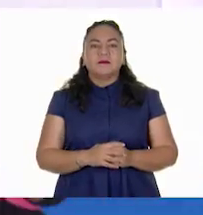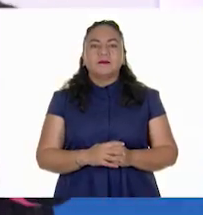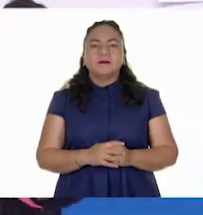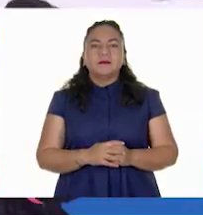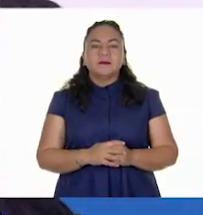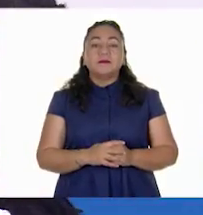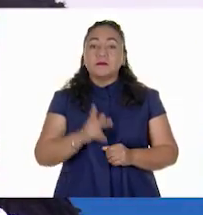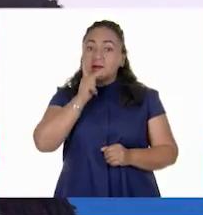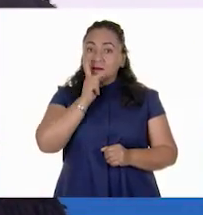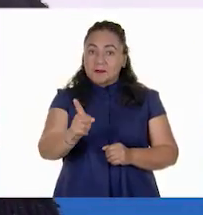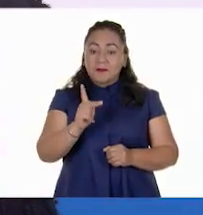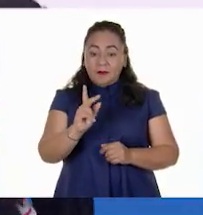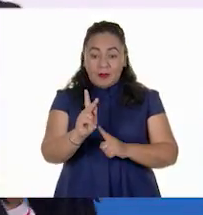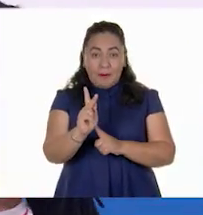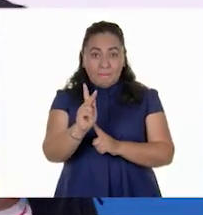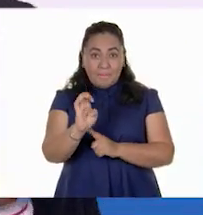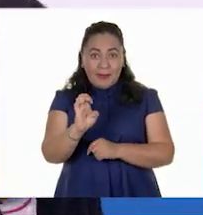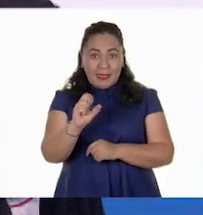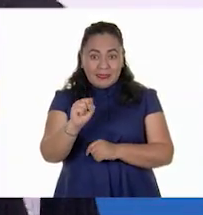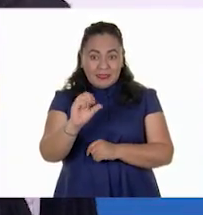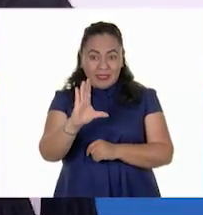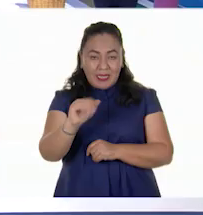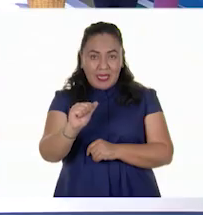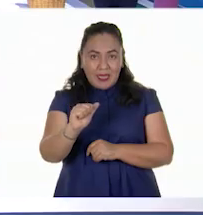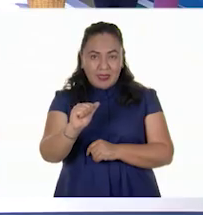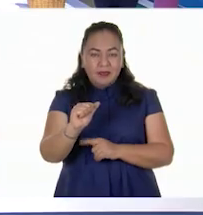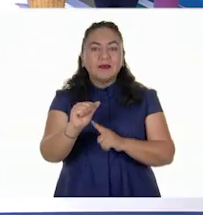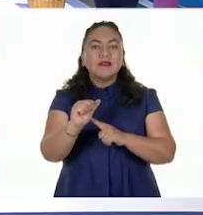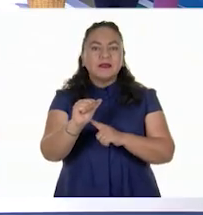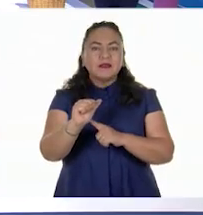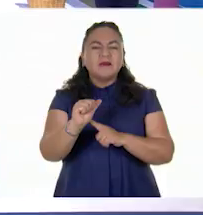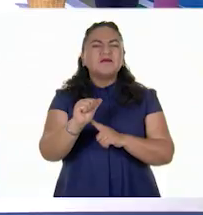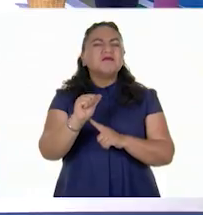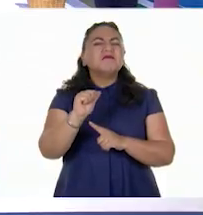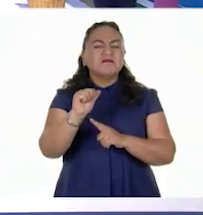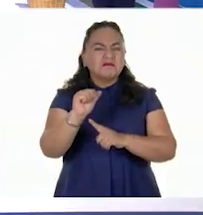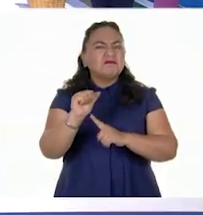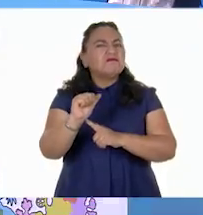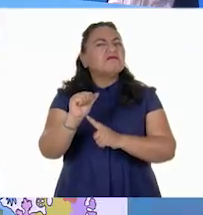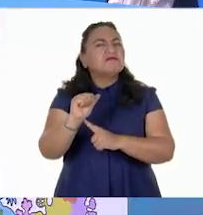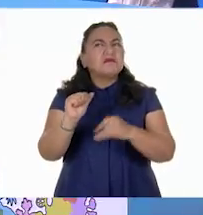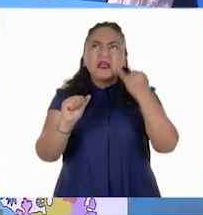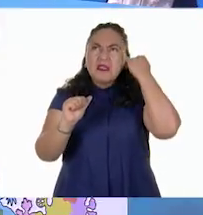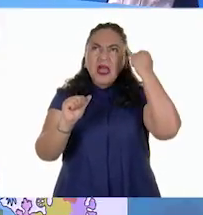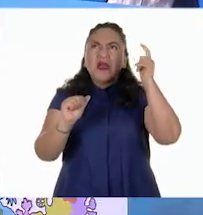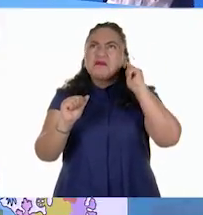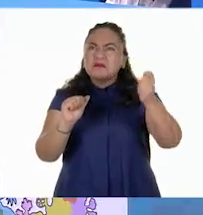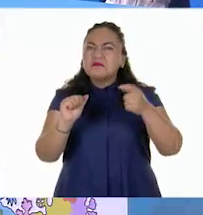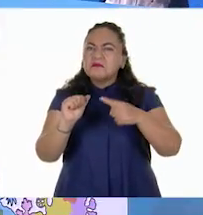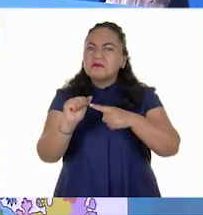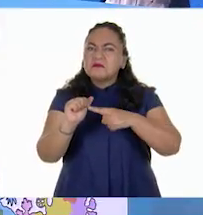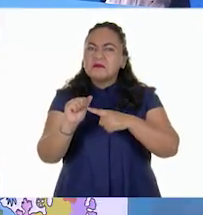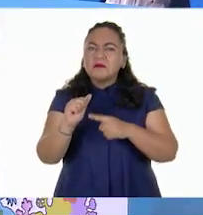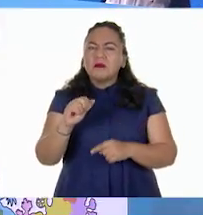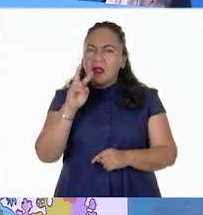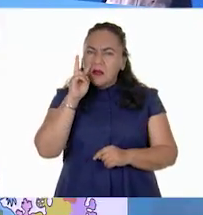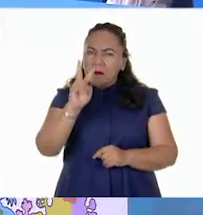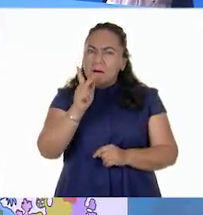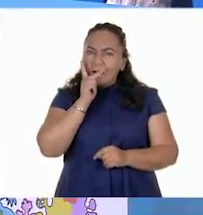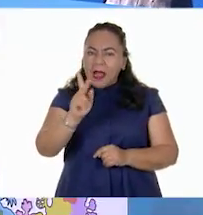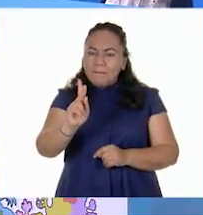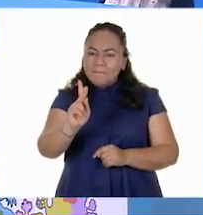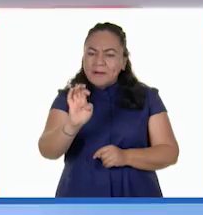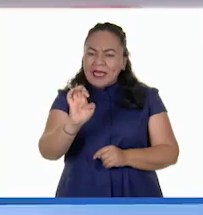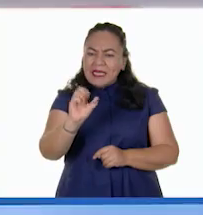La palabra es pesca, como ya acabamos de ver. ¿A ustedes qué idea les surgen cuando escuchan esta